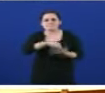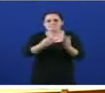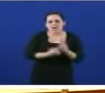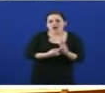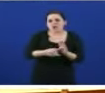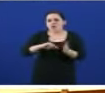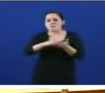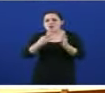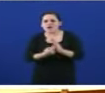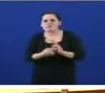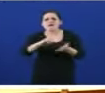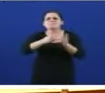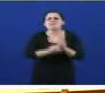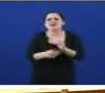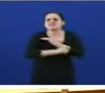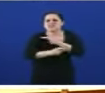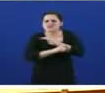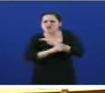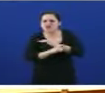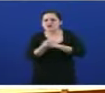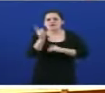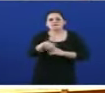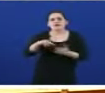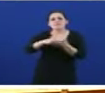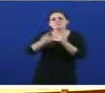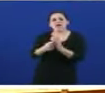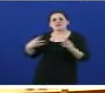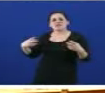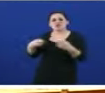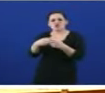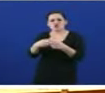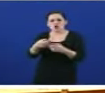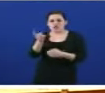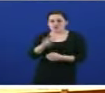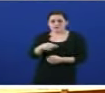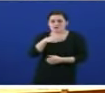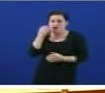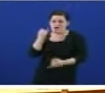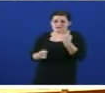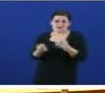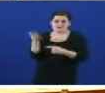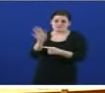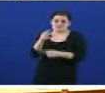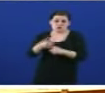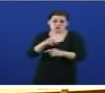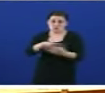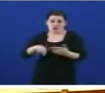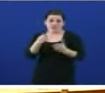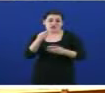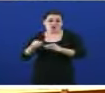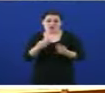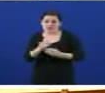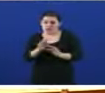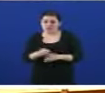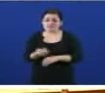Falou dun plano estratégico nos primeiros días, dun plano de choque que non pasou de ser un informe presentado no Consello da Xunta, falou dun